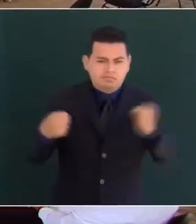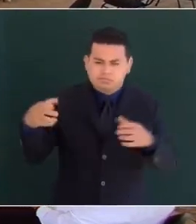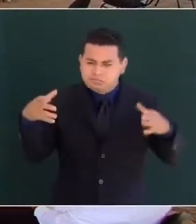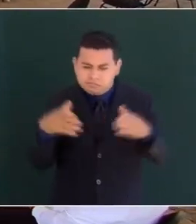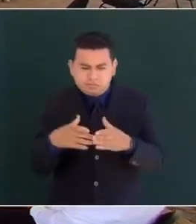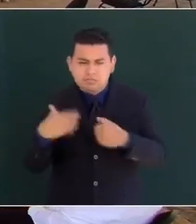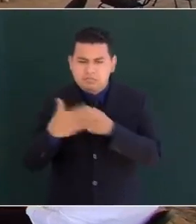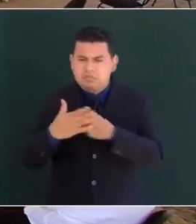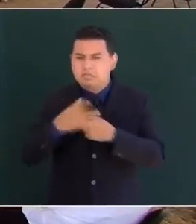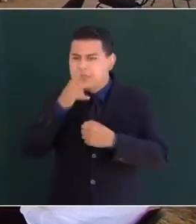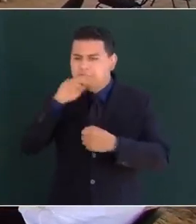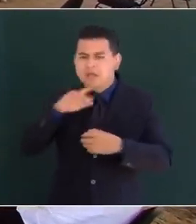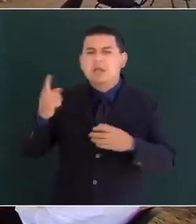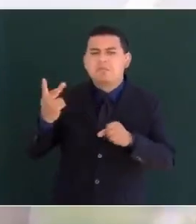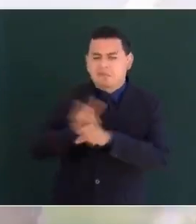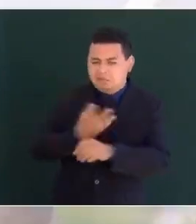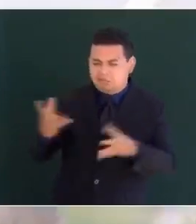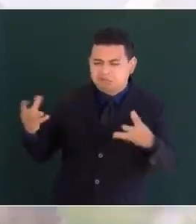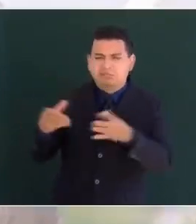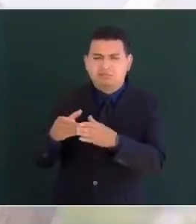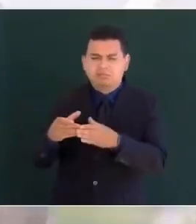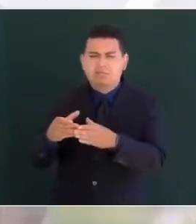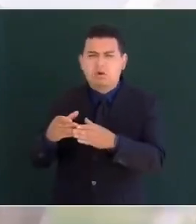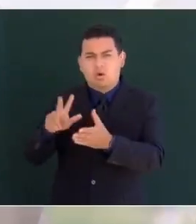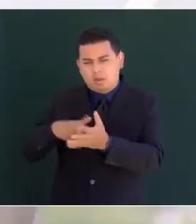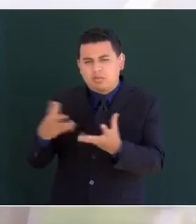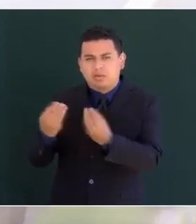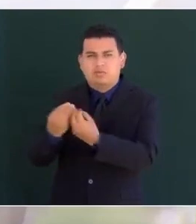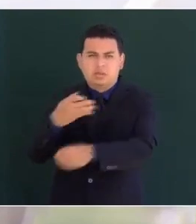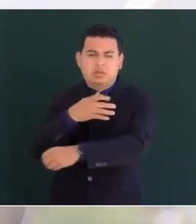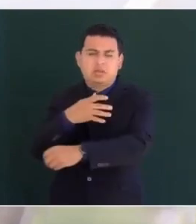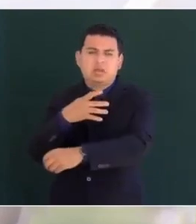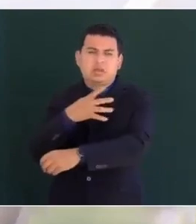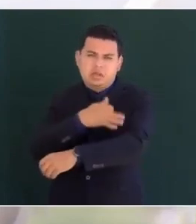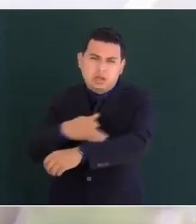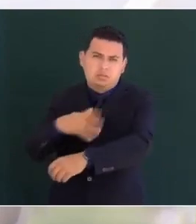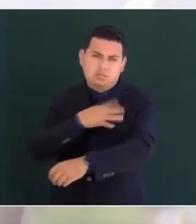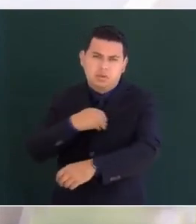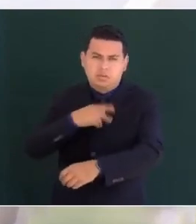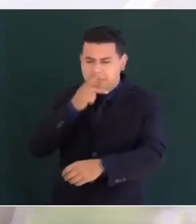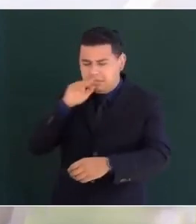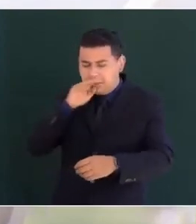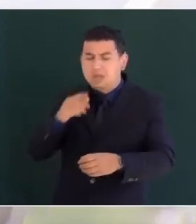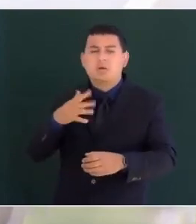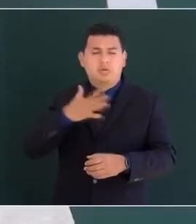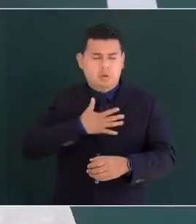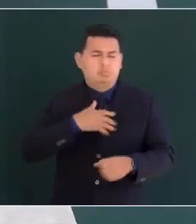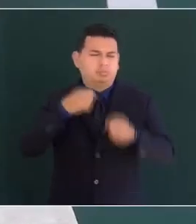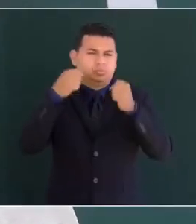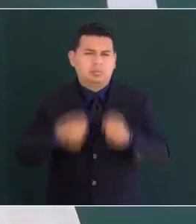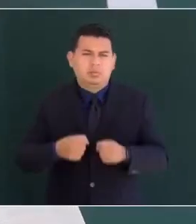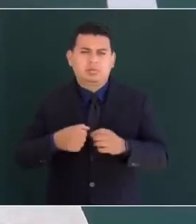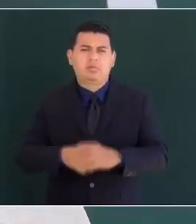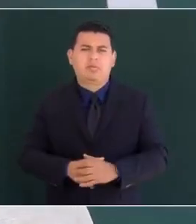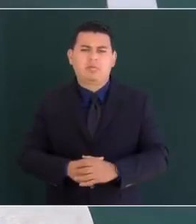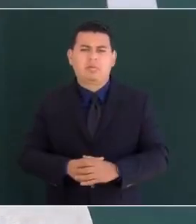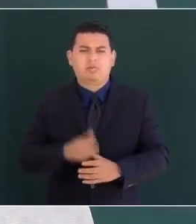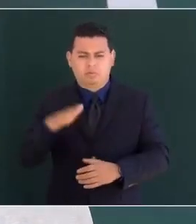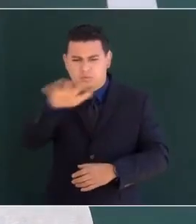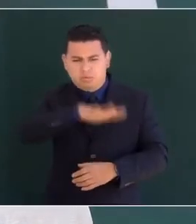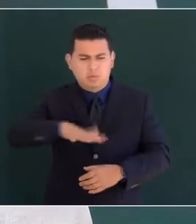la seguridad de que habrá justicia pronto.